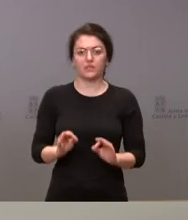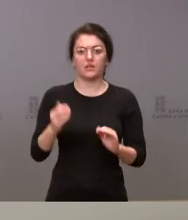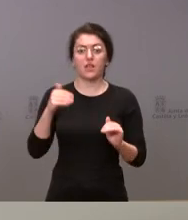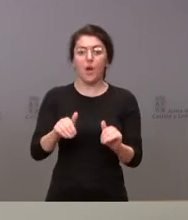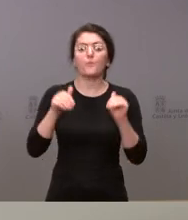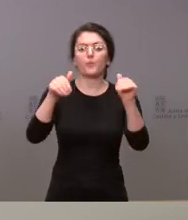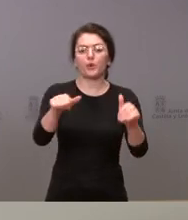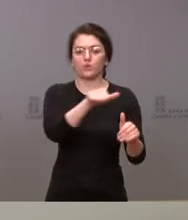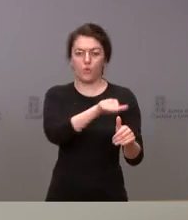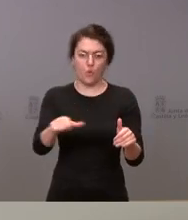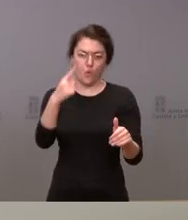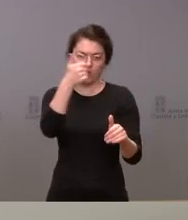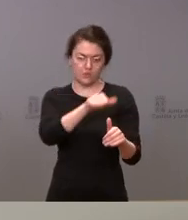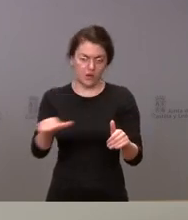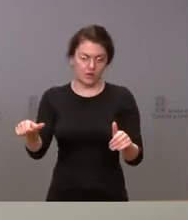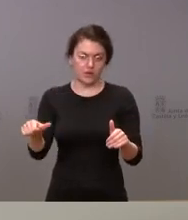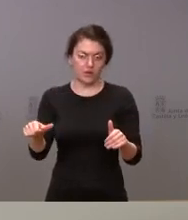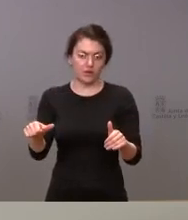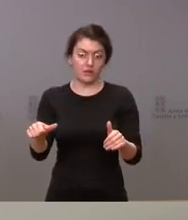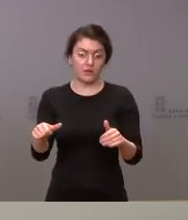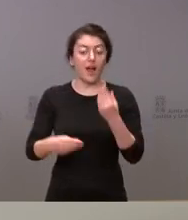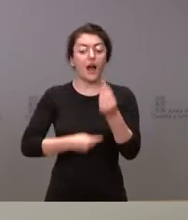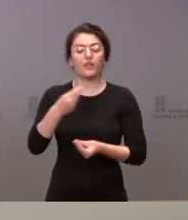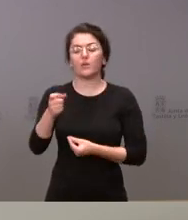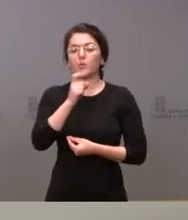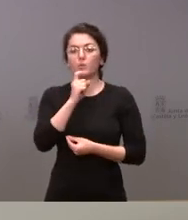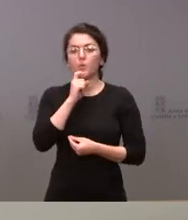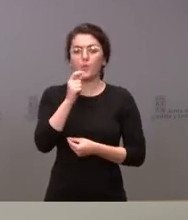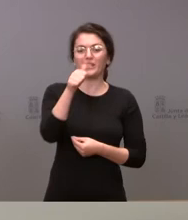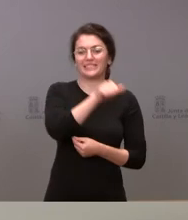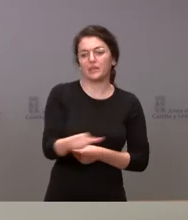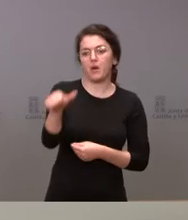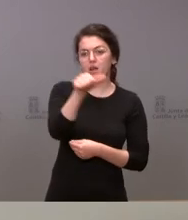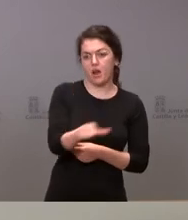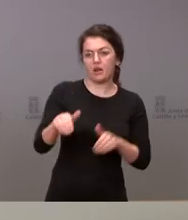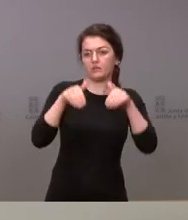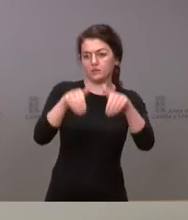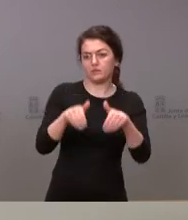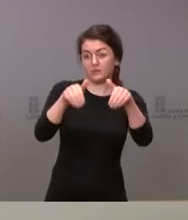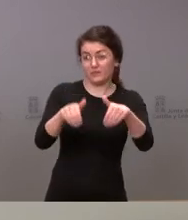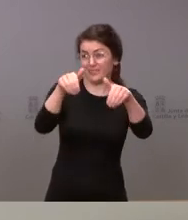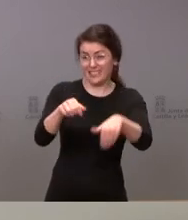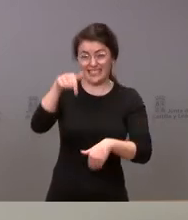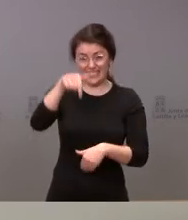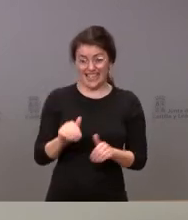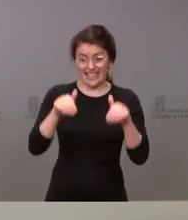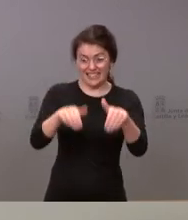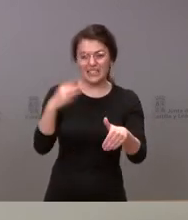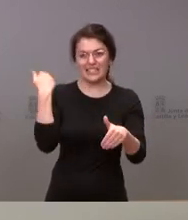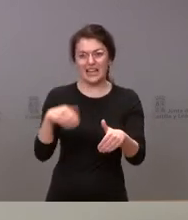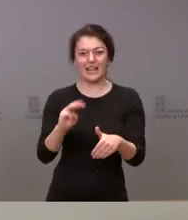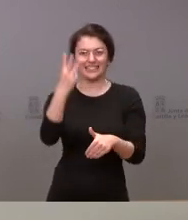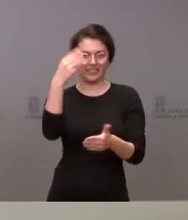Lo vamos prorrogando semana a semana. Ya llevamos varias prórrogas y no recuerdo mal esta es la tercera y